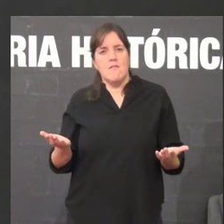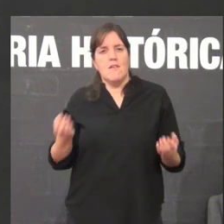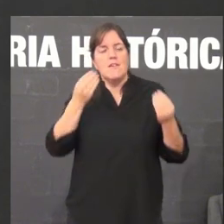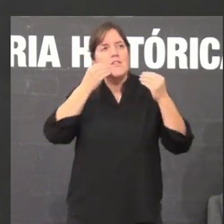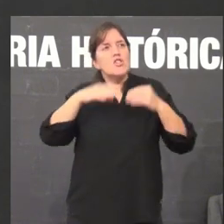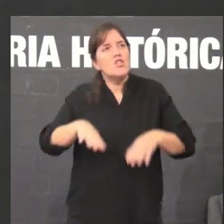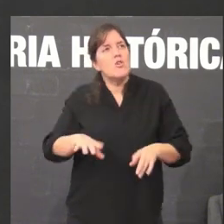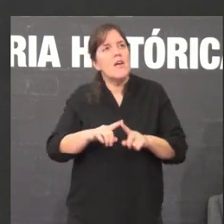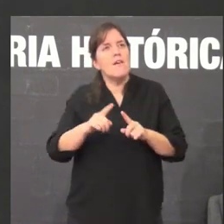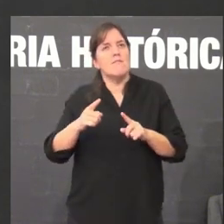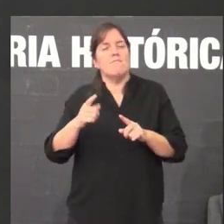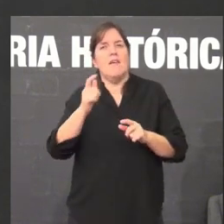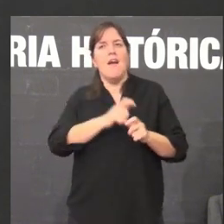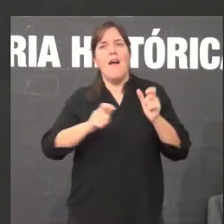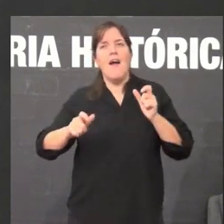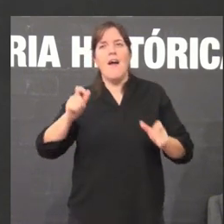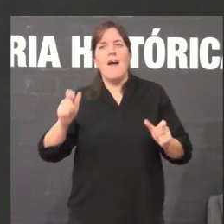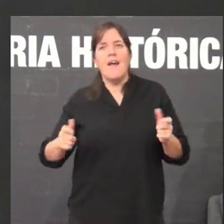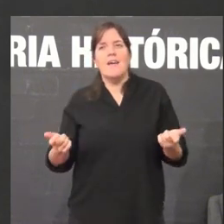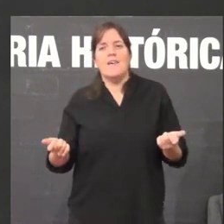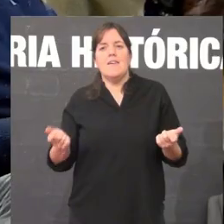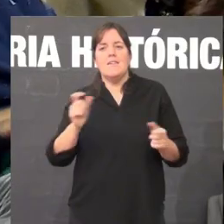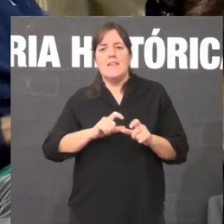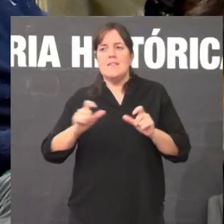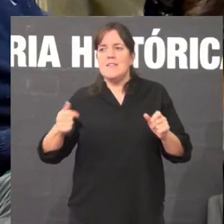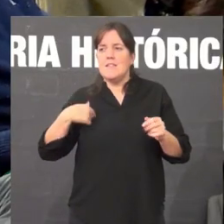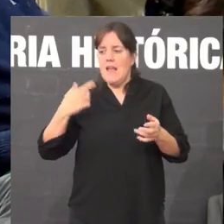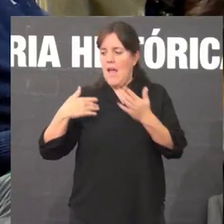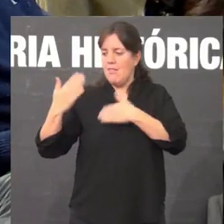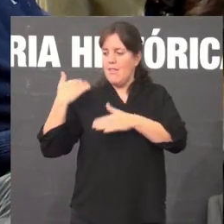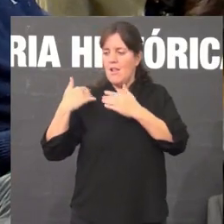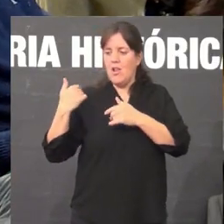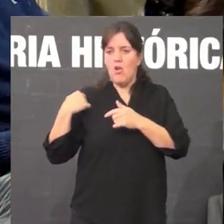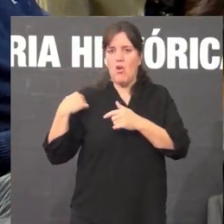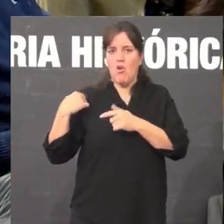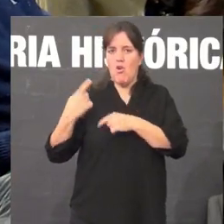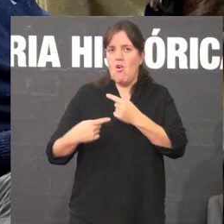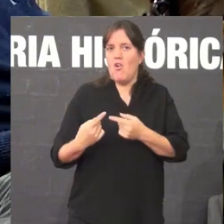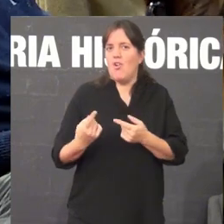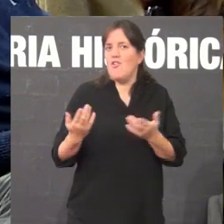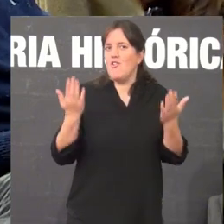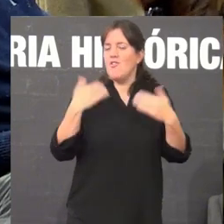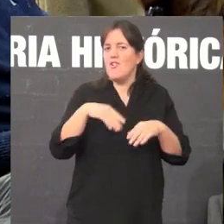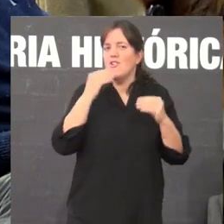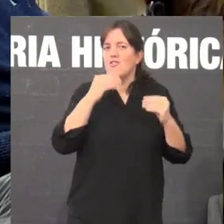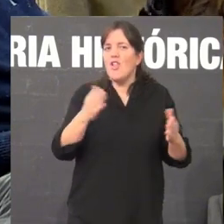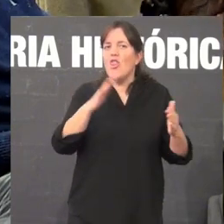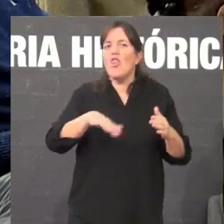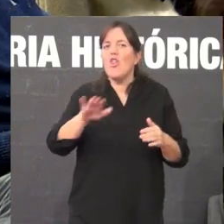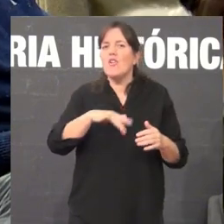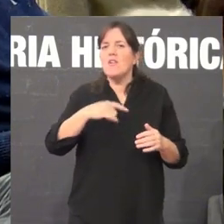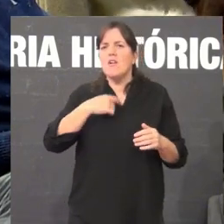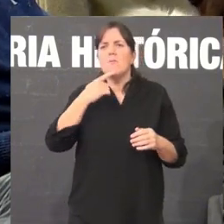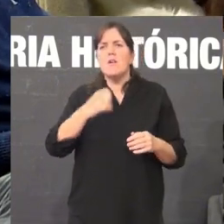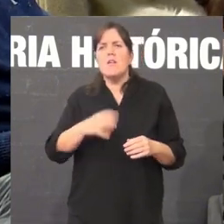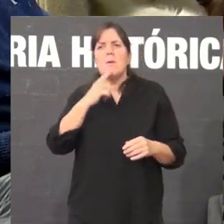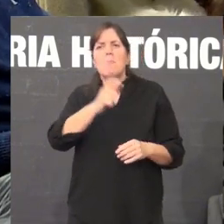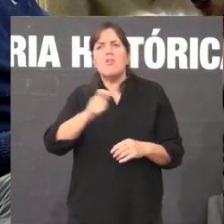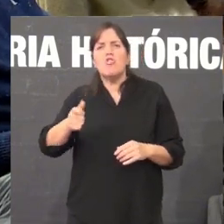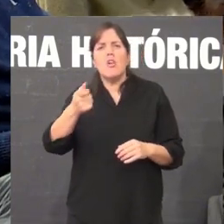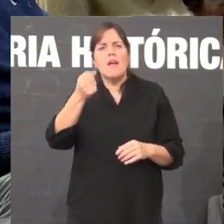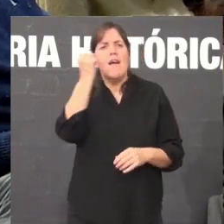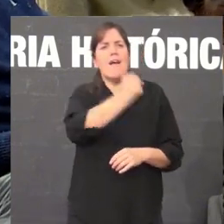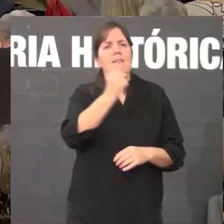as historias da xente que me precederon? Non é verdade que todas as persoas que foron asasinadas